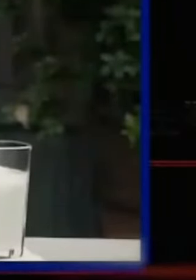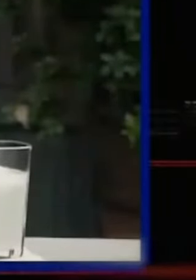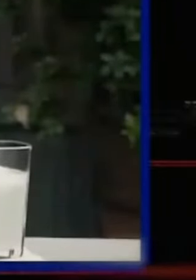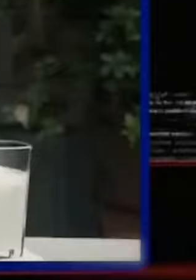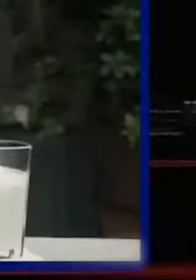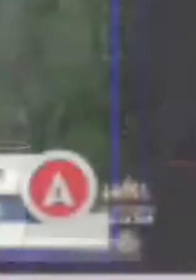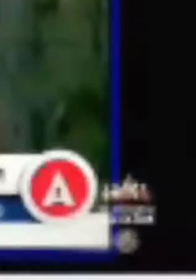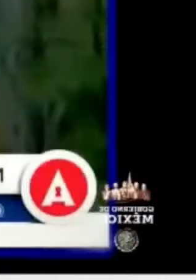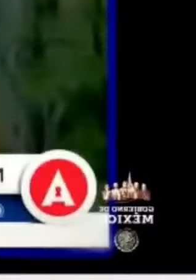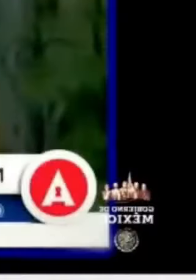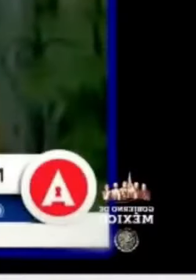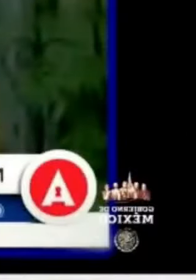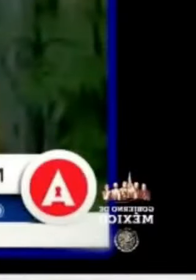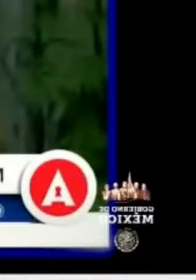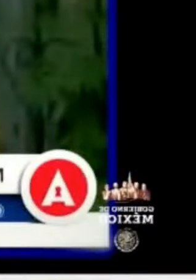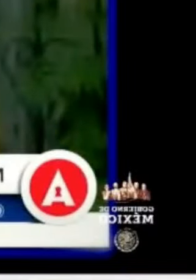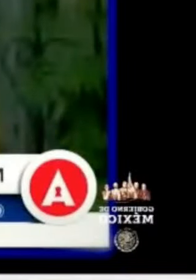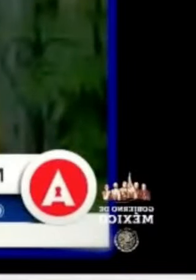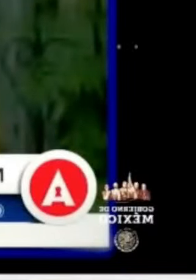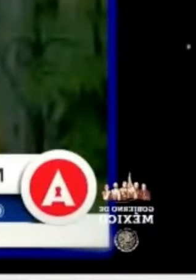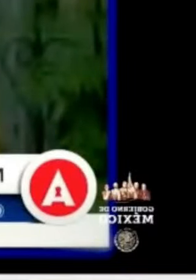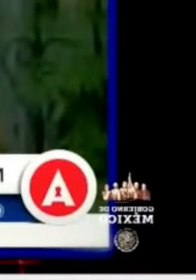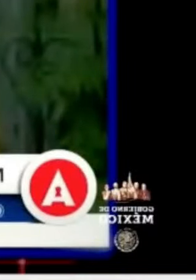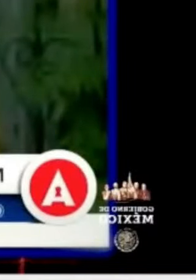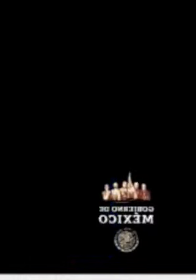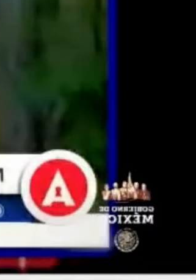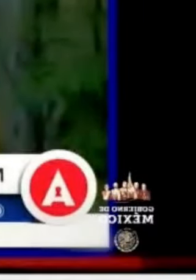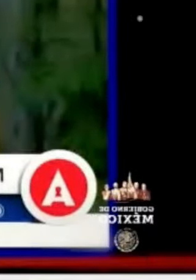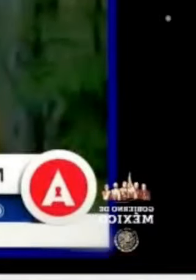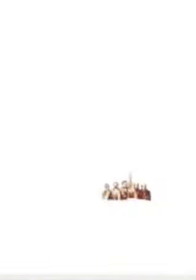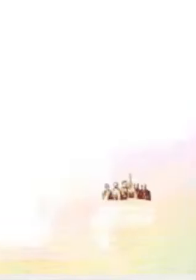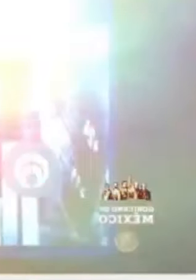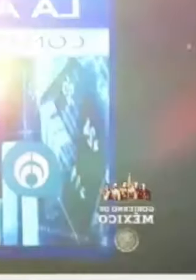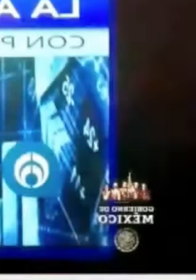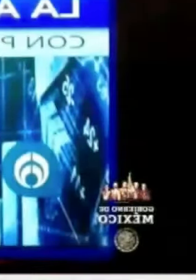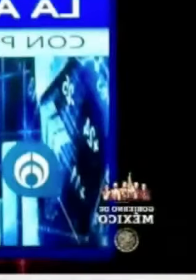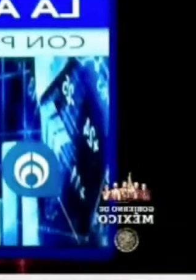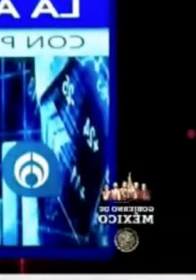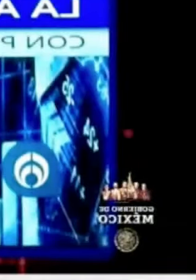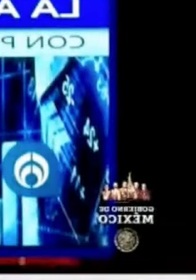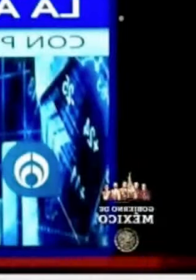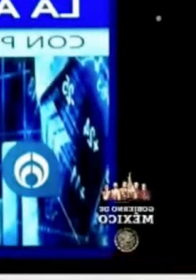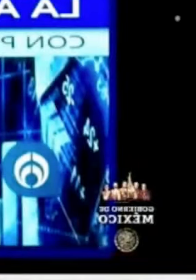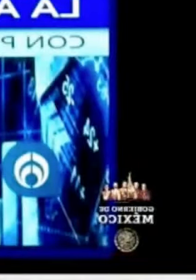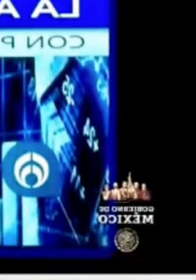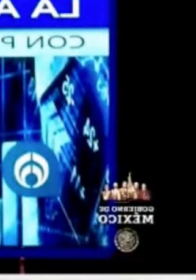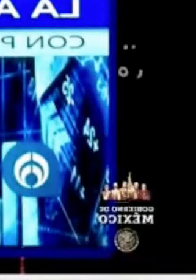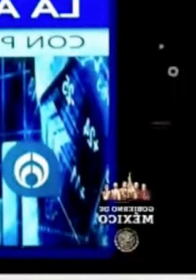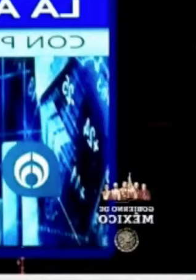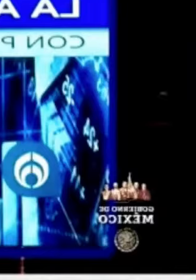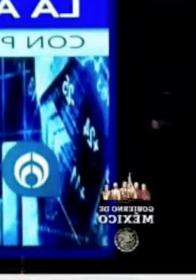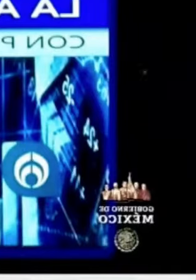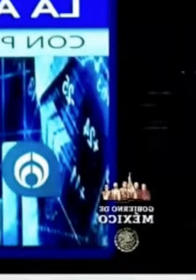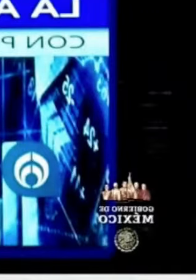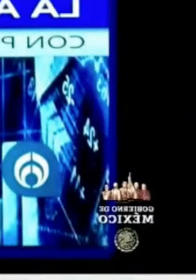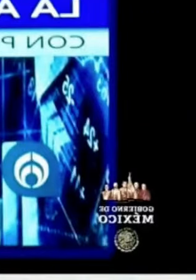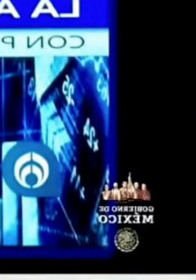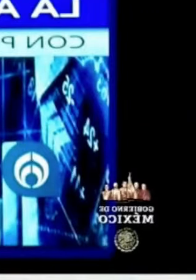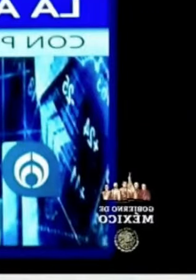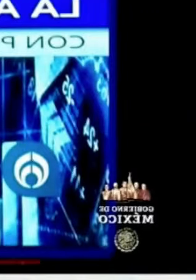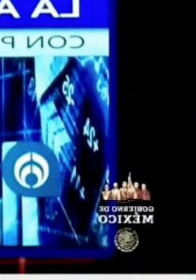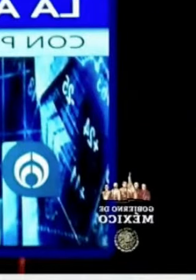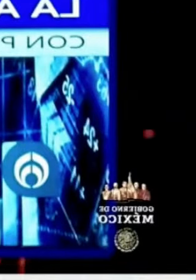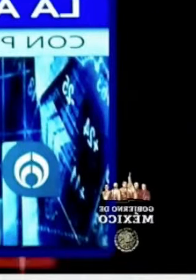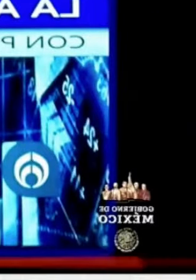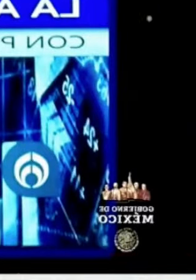esta, vamos a llamarle así, mayoría abrumante morena. Cuando el presidente Andrés Manuel López Obrador está en la conferencia matutina